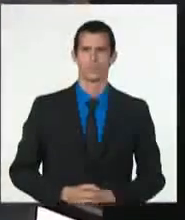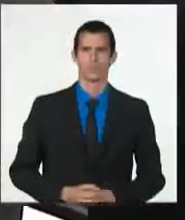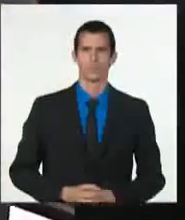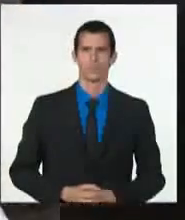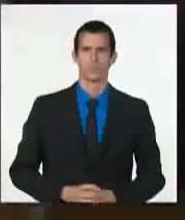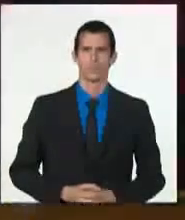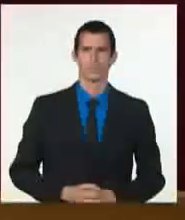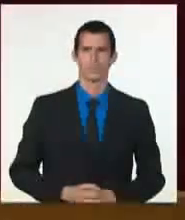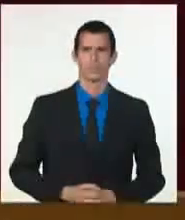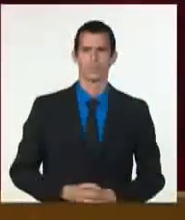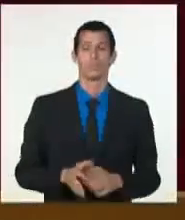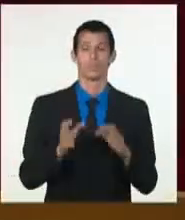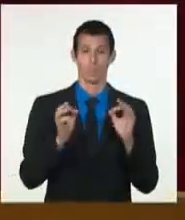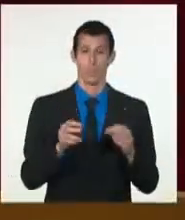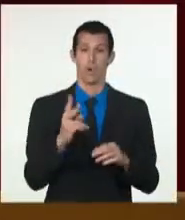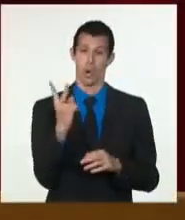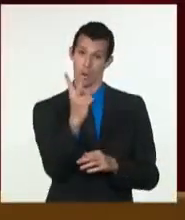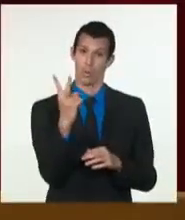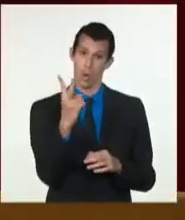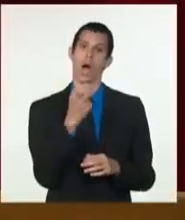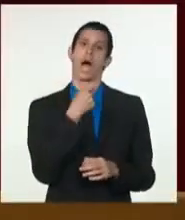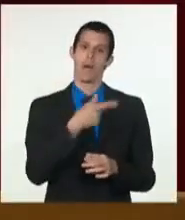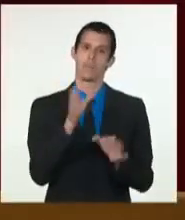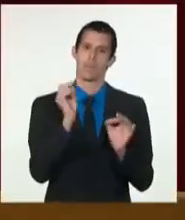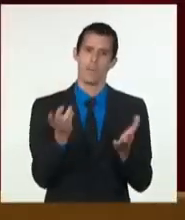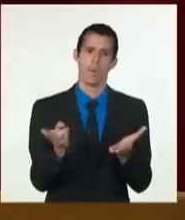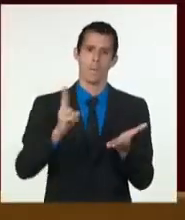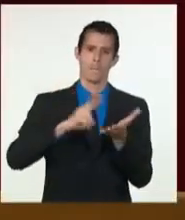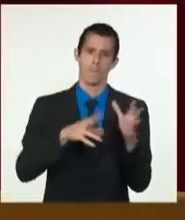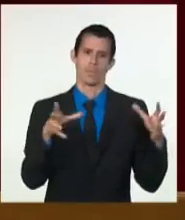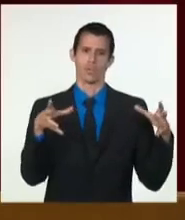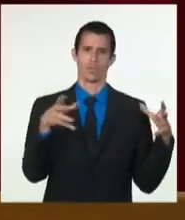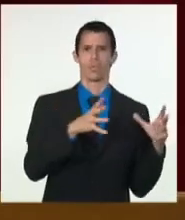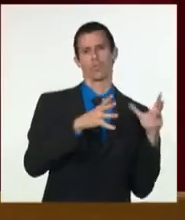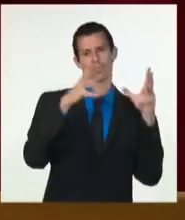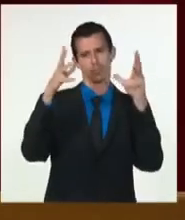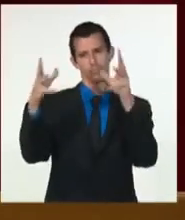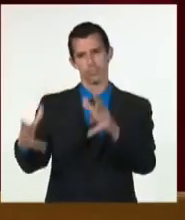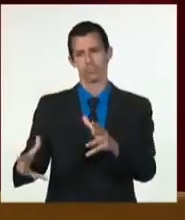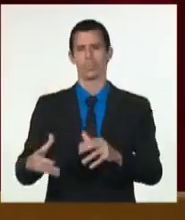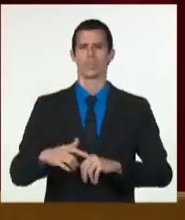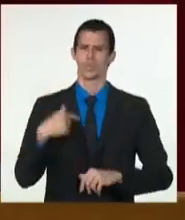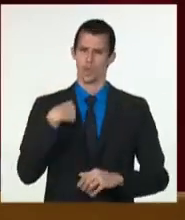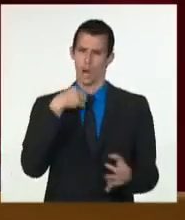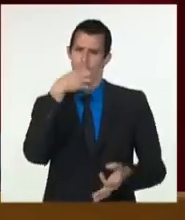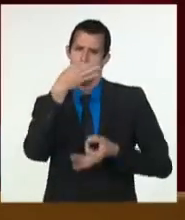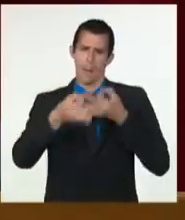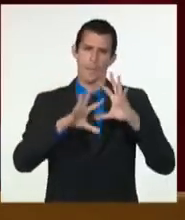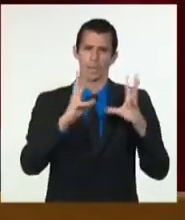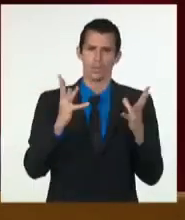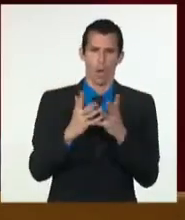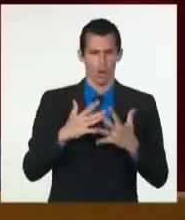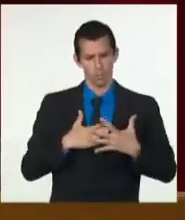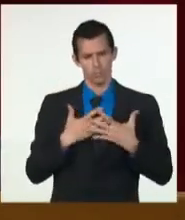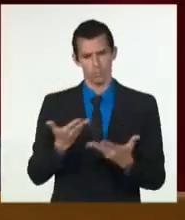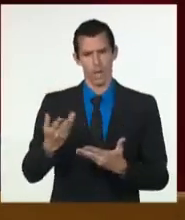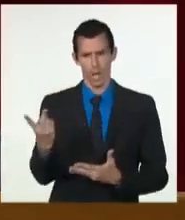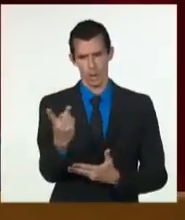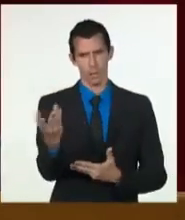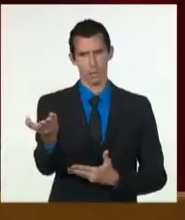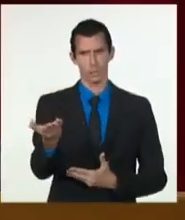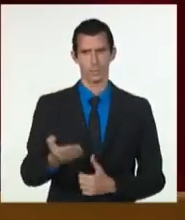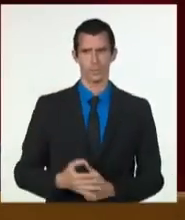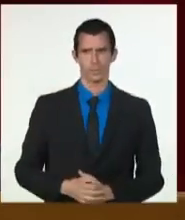A ellos, en primer lugar, quiero dedicar mis palabras. No se trata solo de un acto de justicia